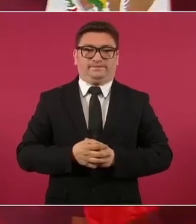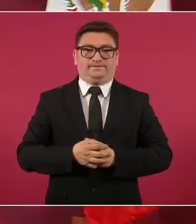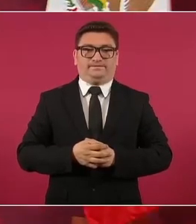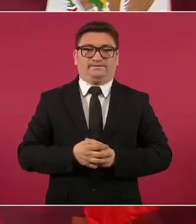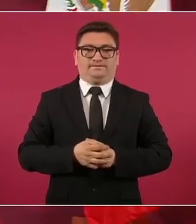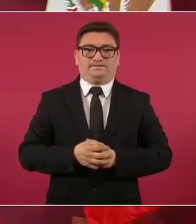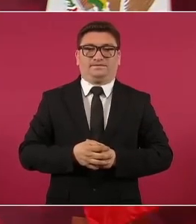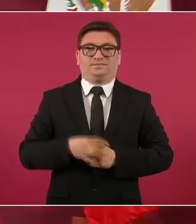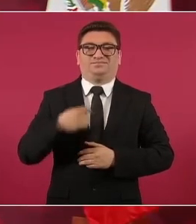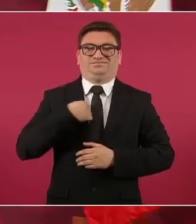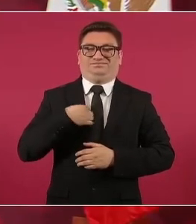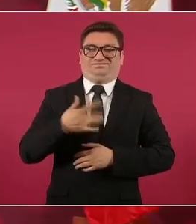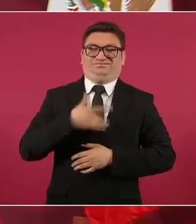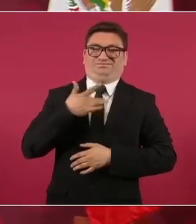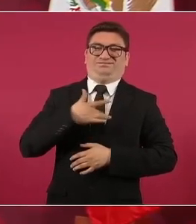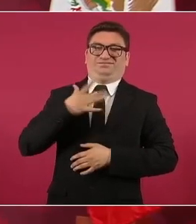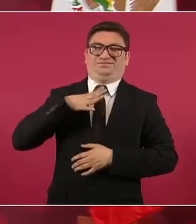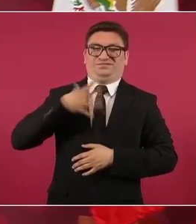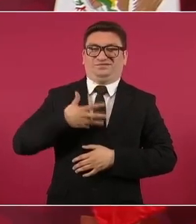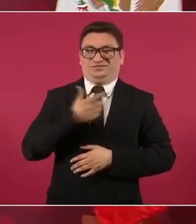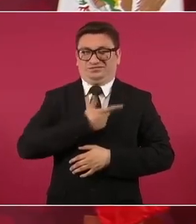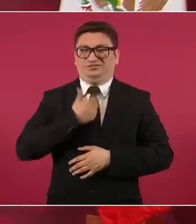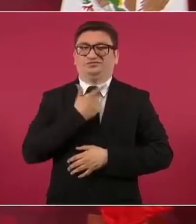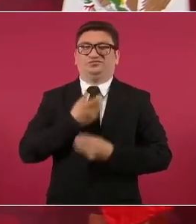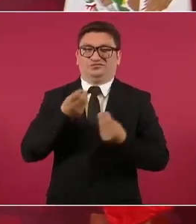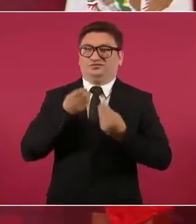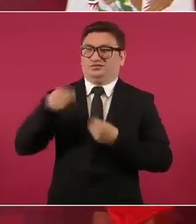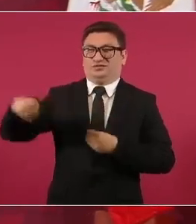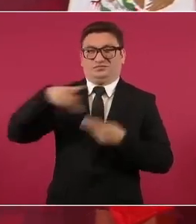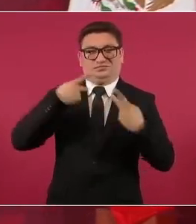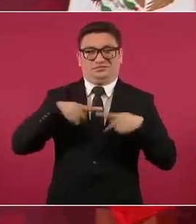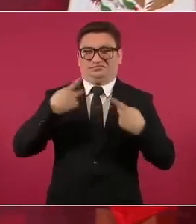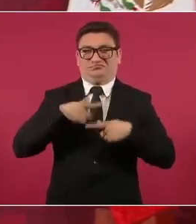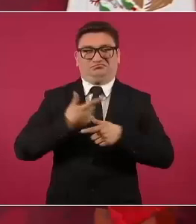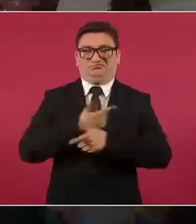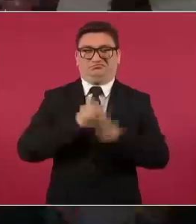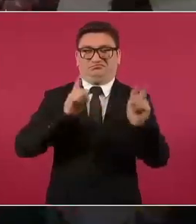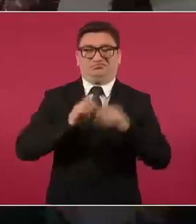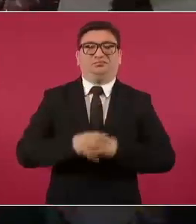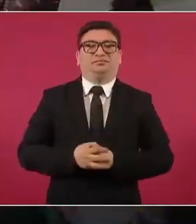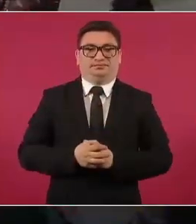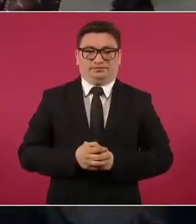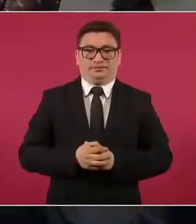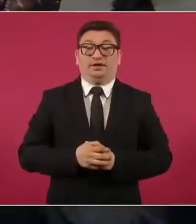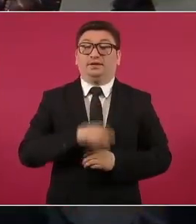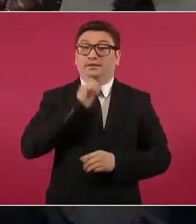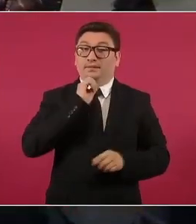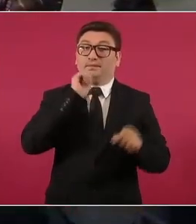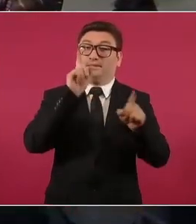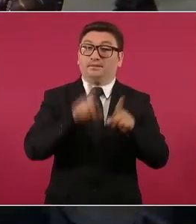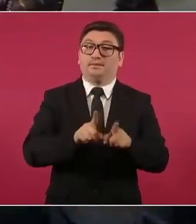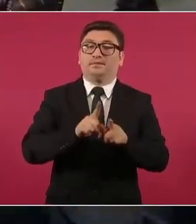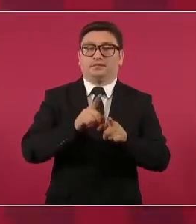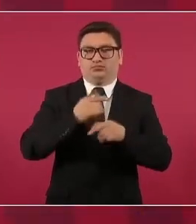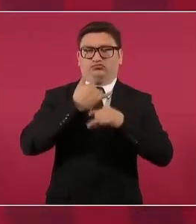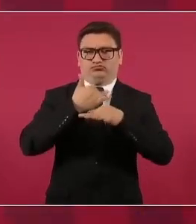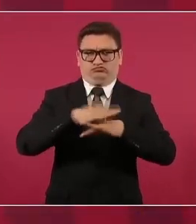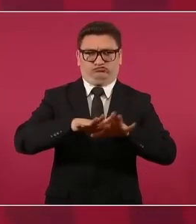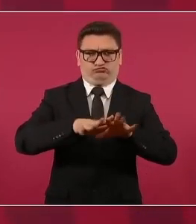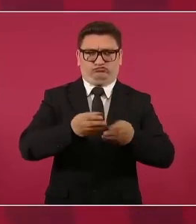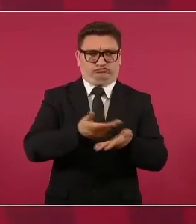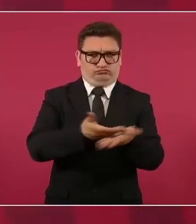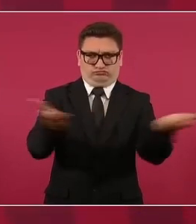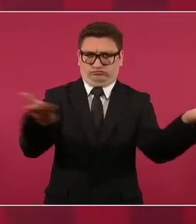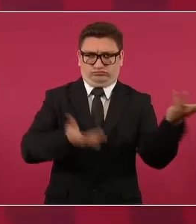eso me da mucho gusto, mucho, mucho gusto. Y también es informar, socializar,